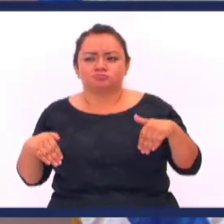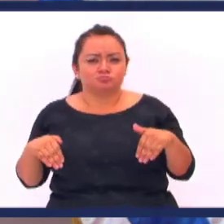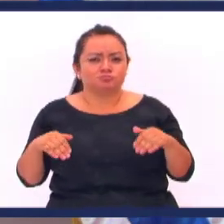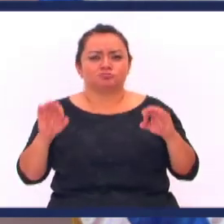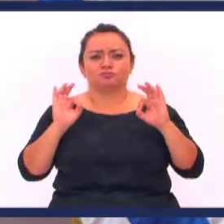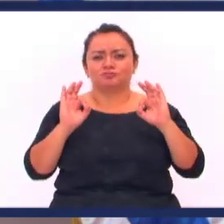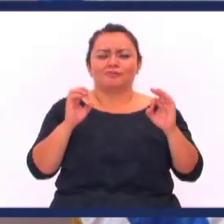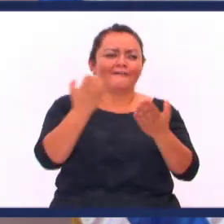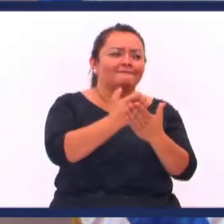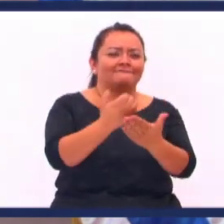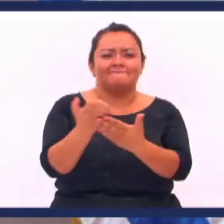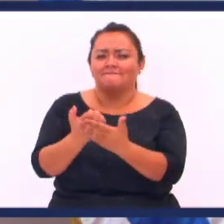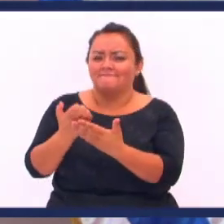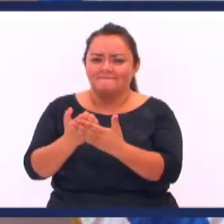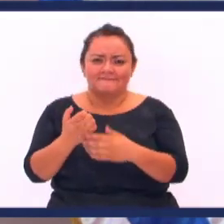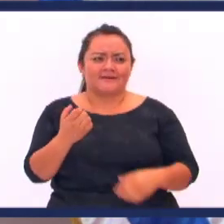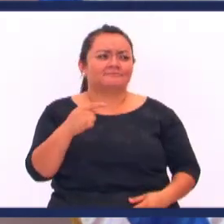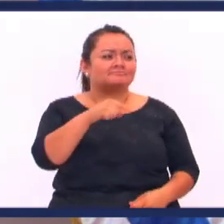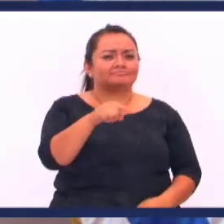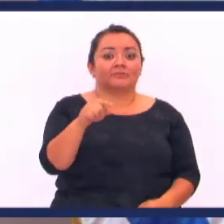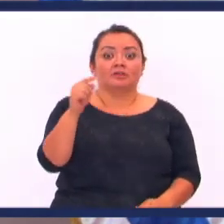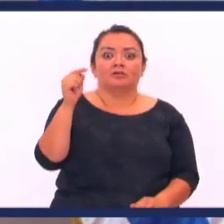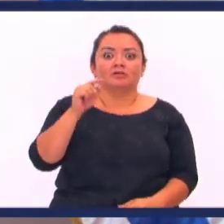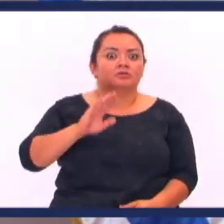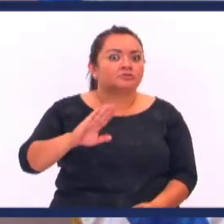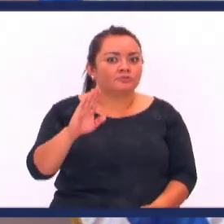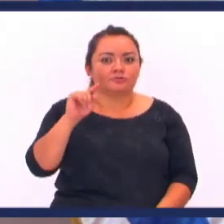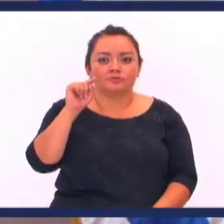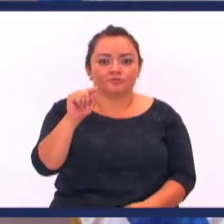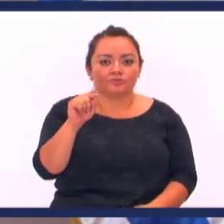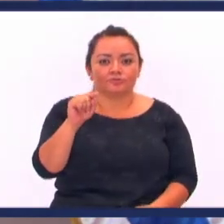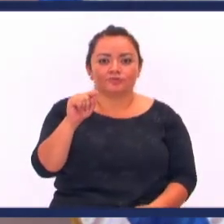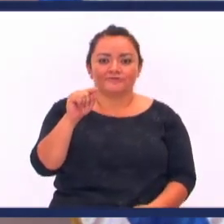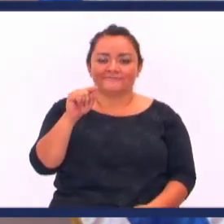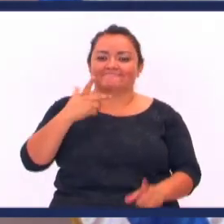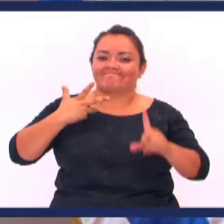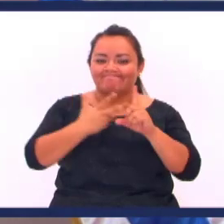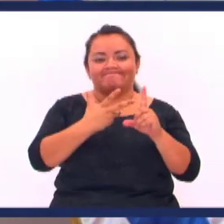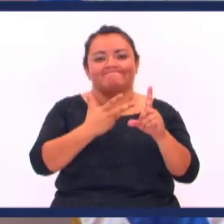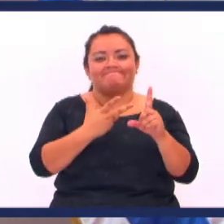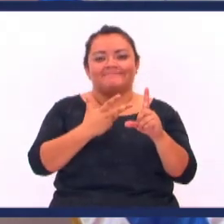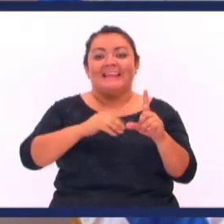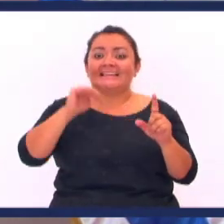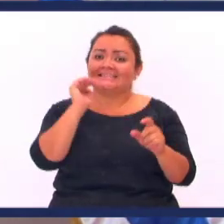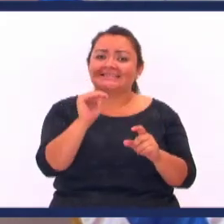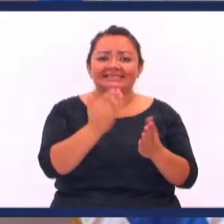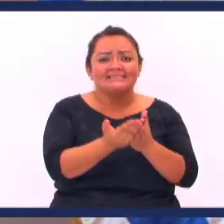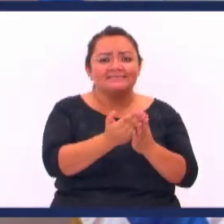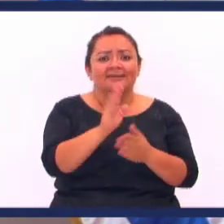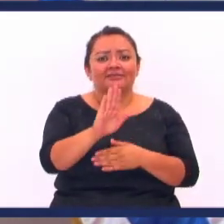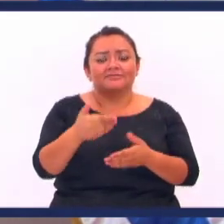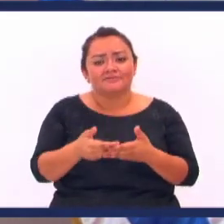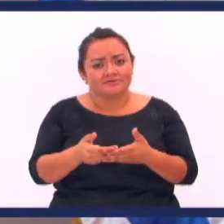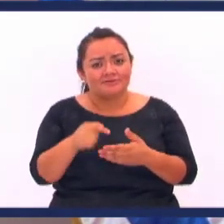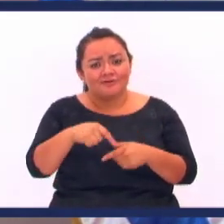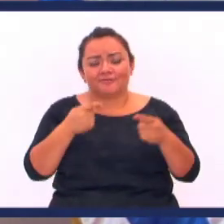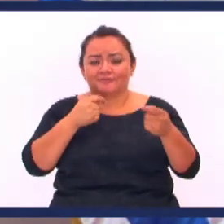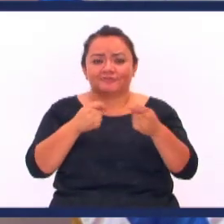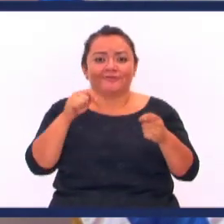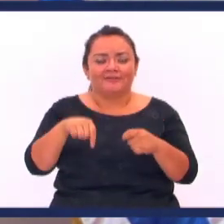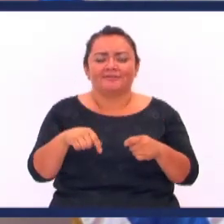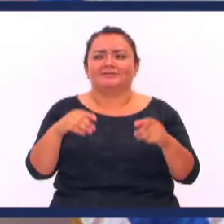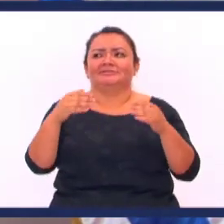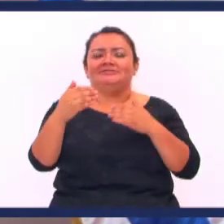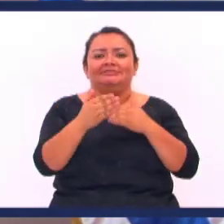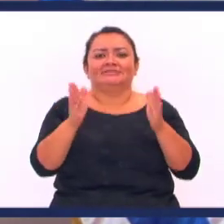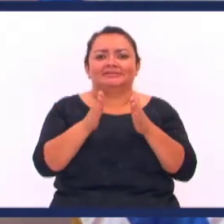Eres un buen Ganador de almas Era bueno Para colaborar Pero nunca Habías llevado La batuta Nunca habías Llevado el control Y ahora Que